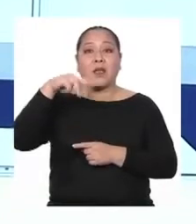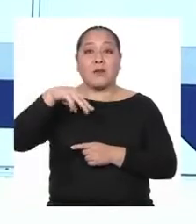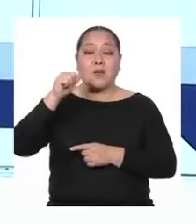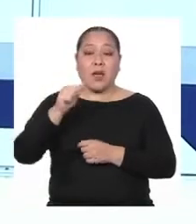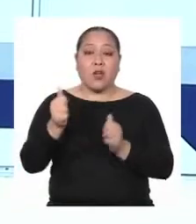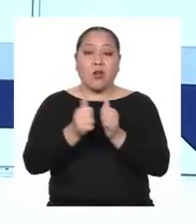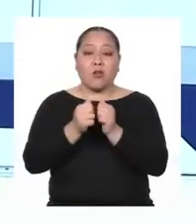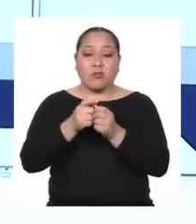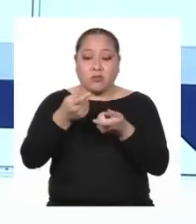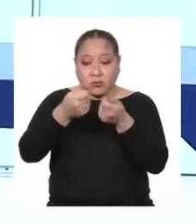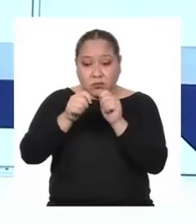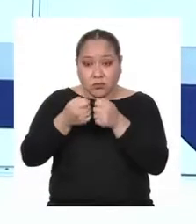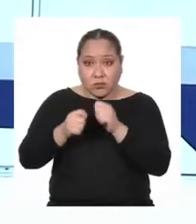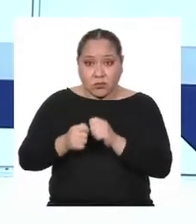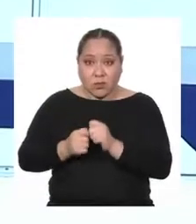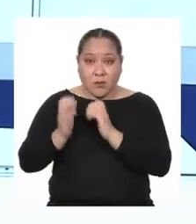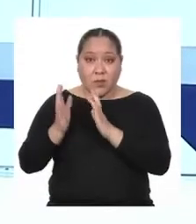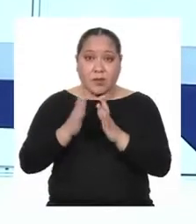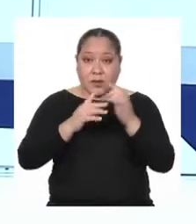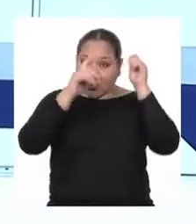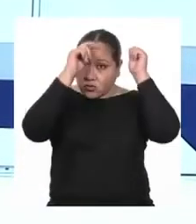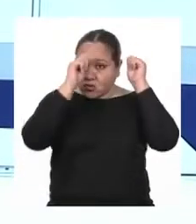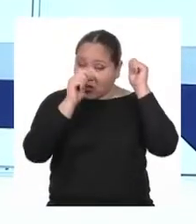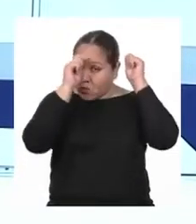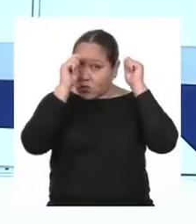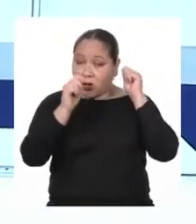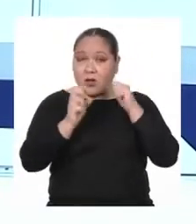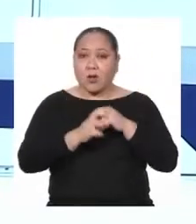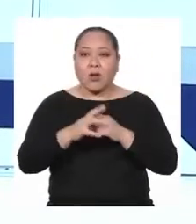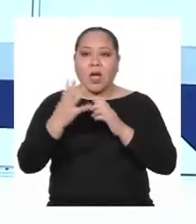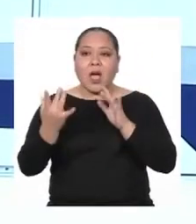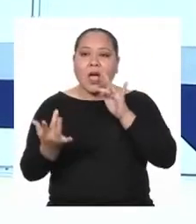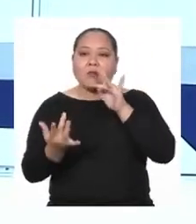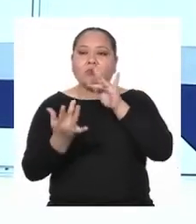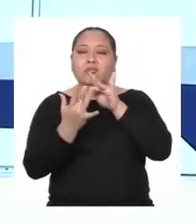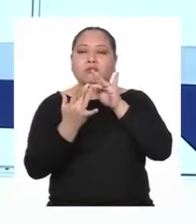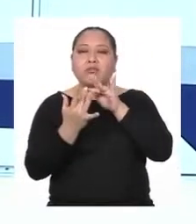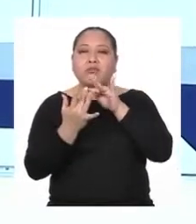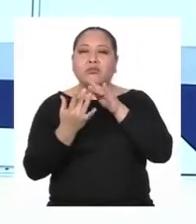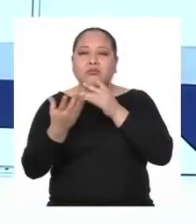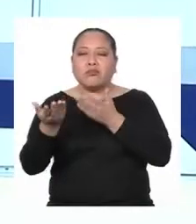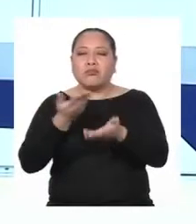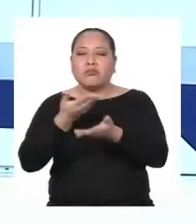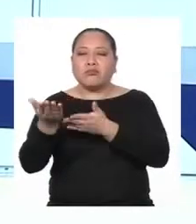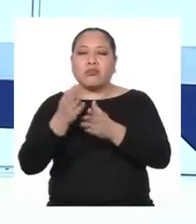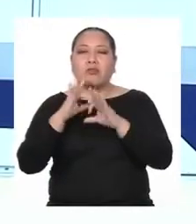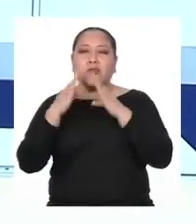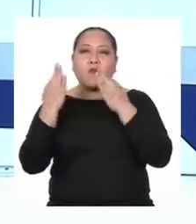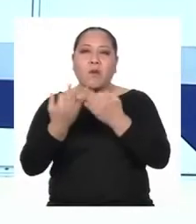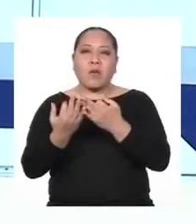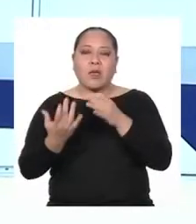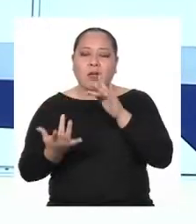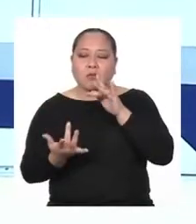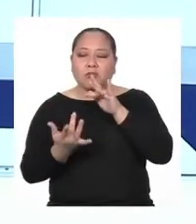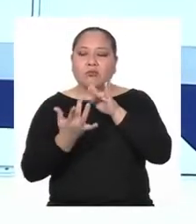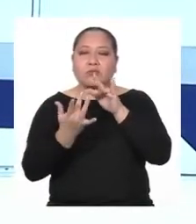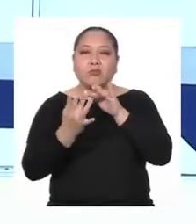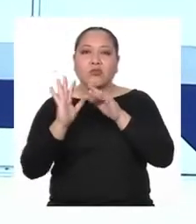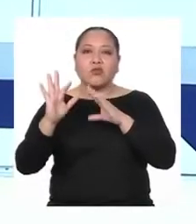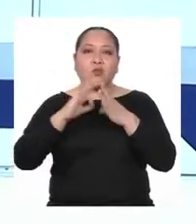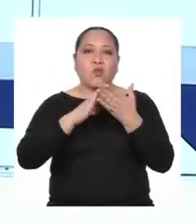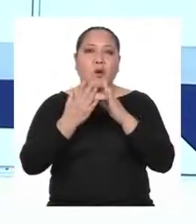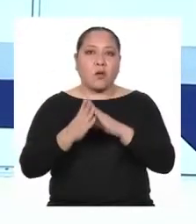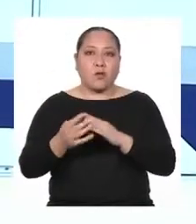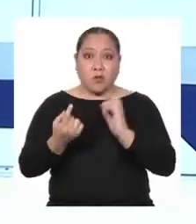trenzado y producción de sombreros Encuentra una conexión con su familia y con su pueblo Y nos deja ver